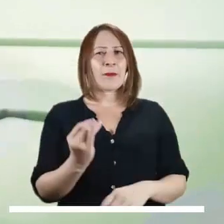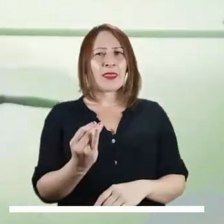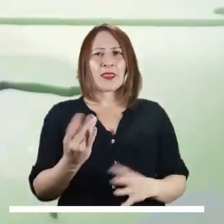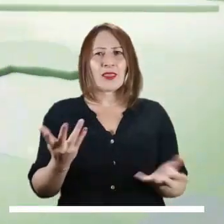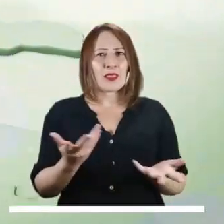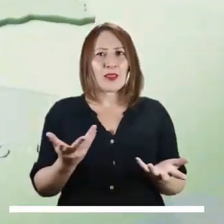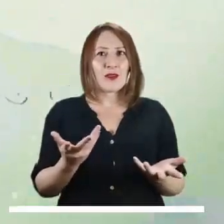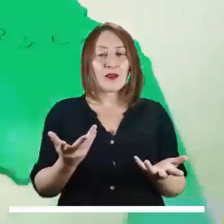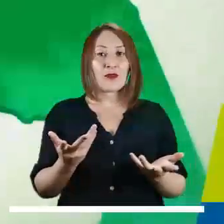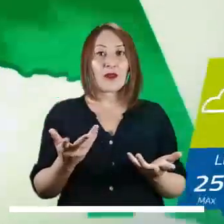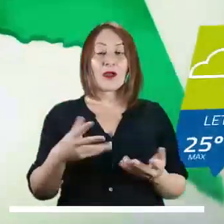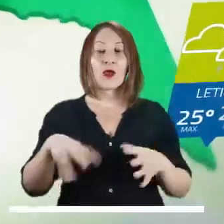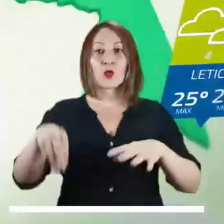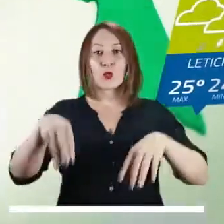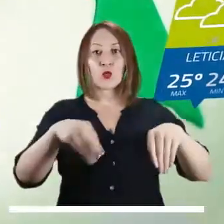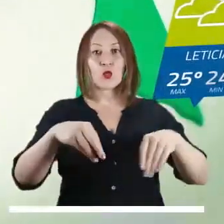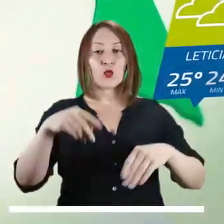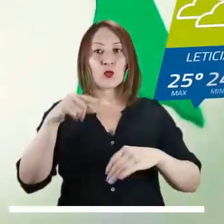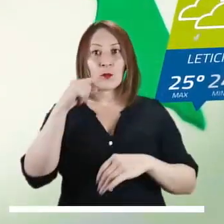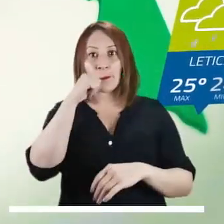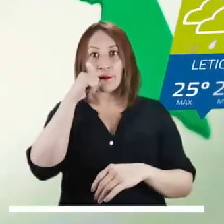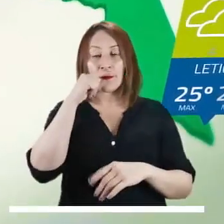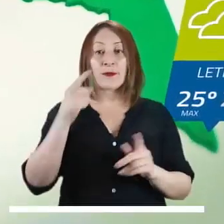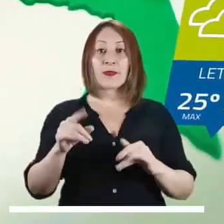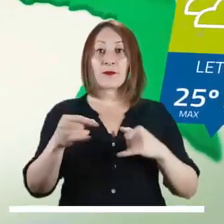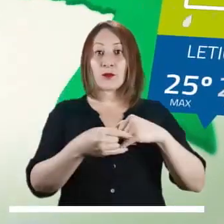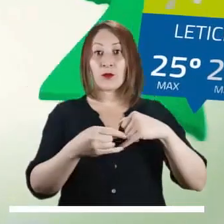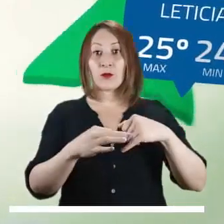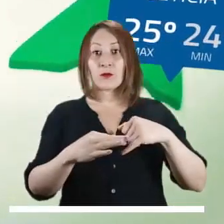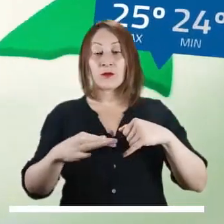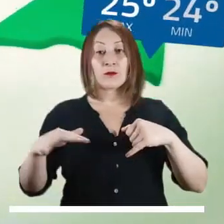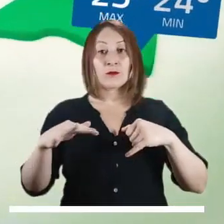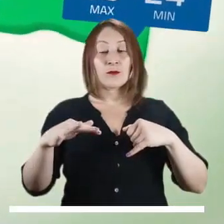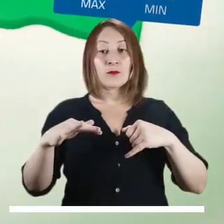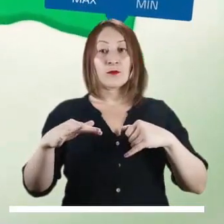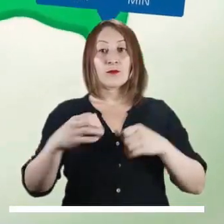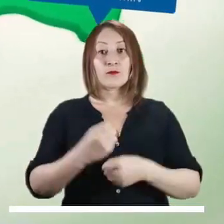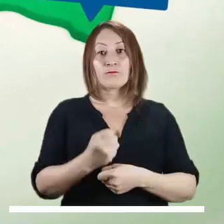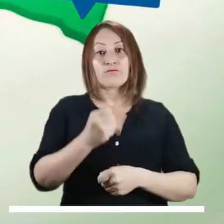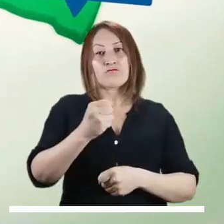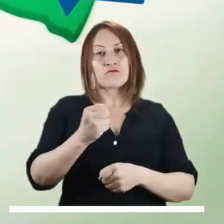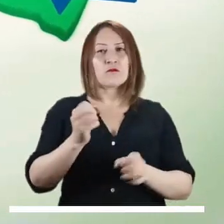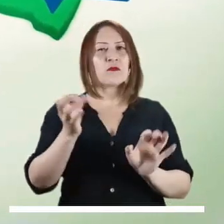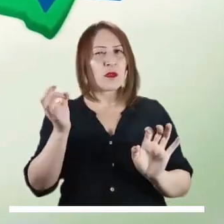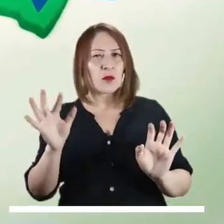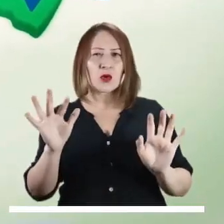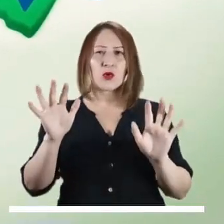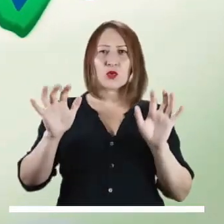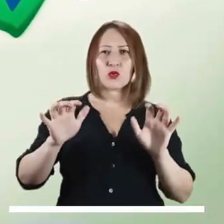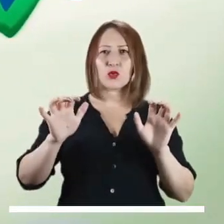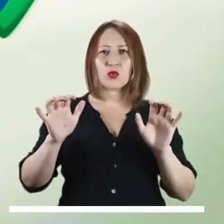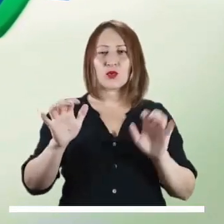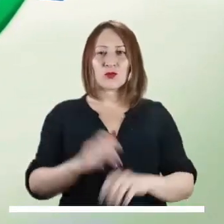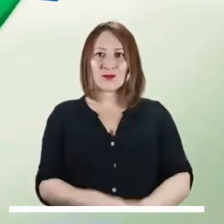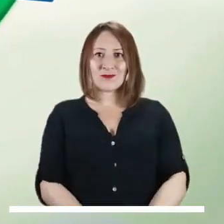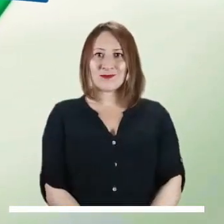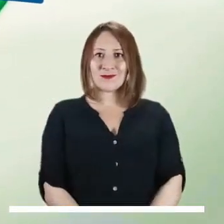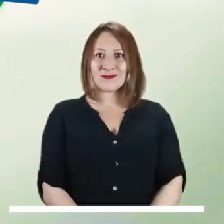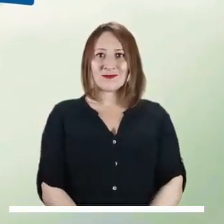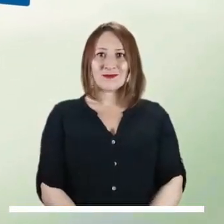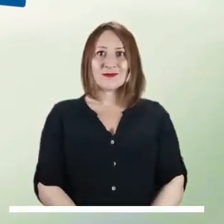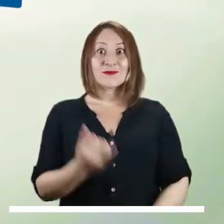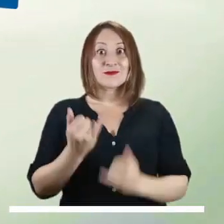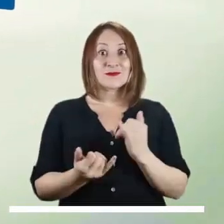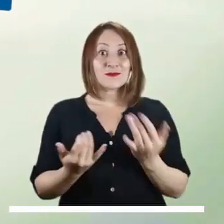El sur del país también predominaría el tiempo seco. La excepción se darían en el pie de monte amazónico y en el oriente de Guainía y